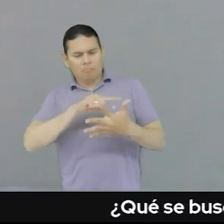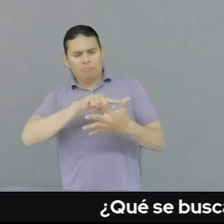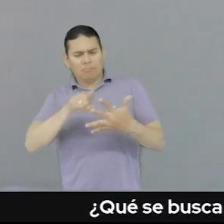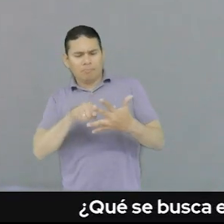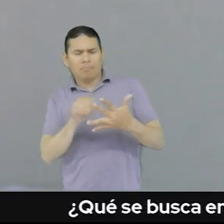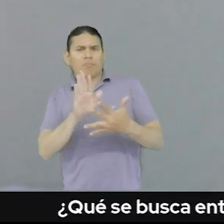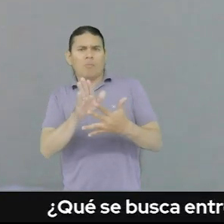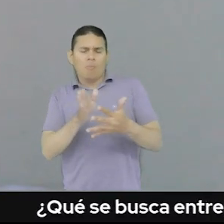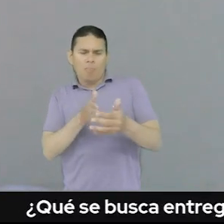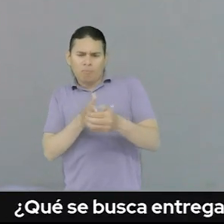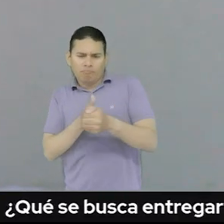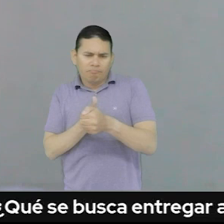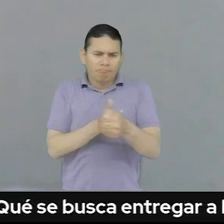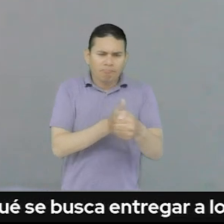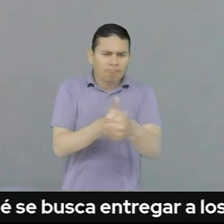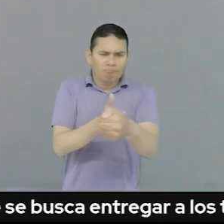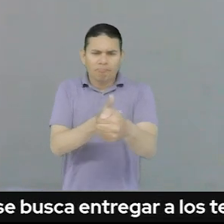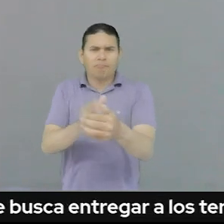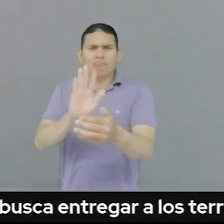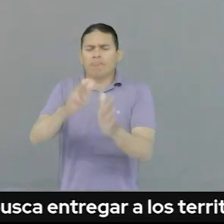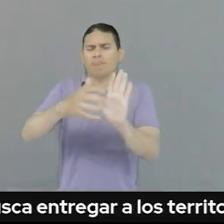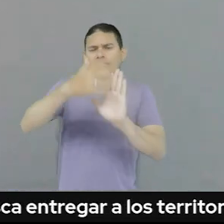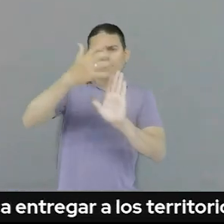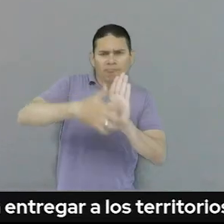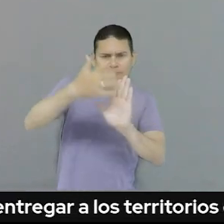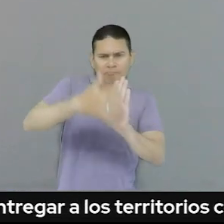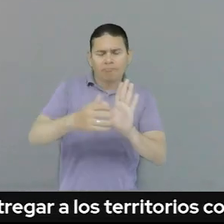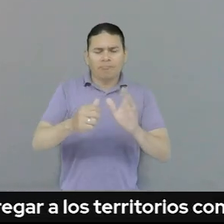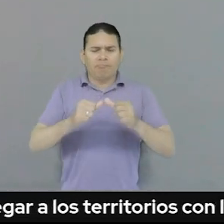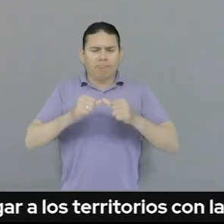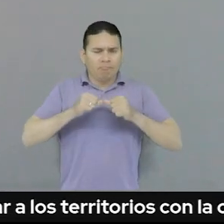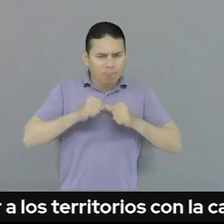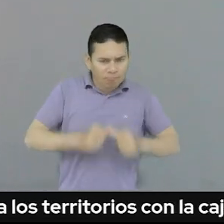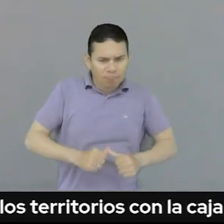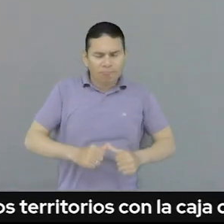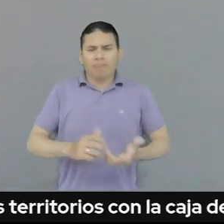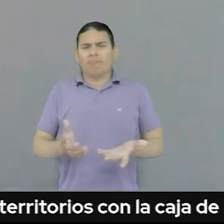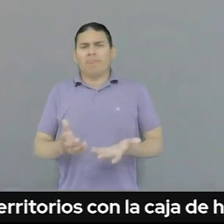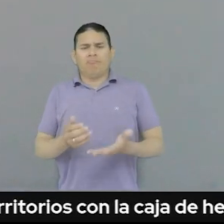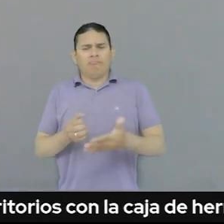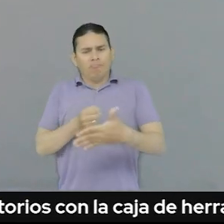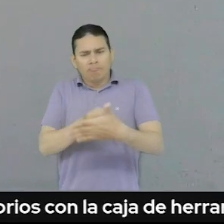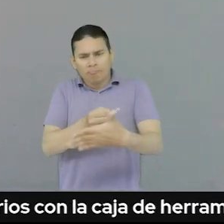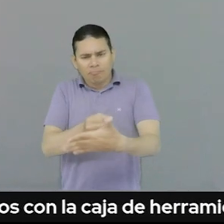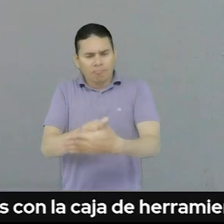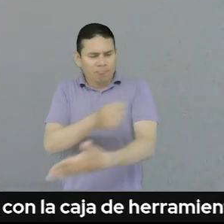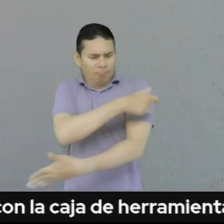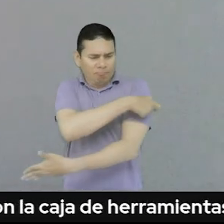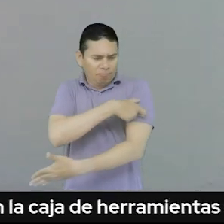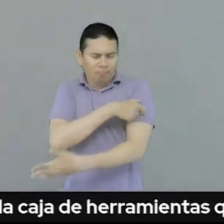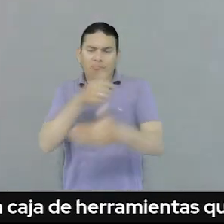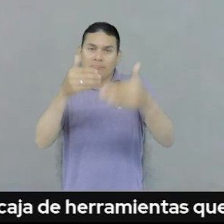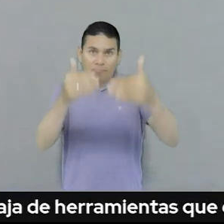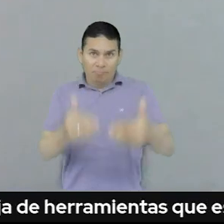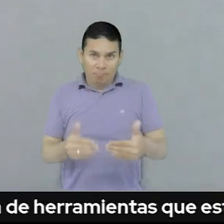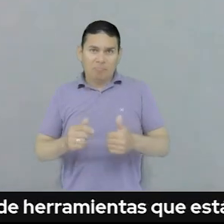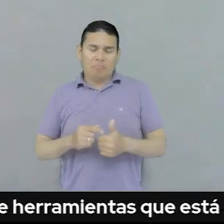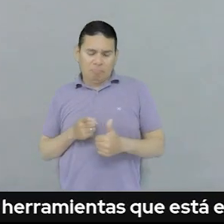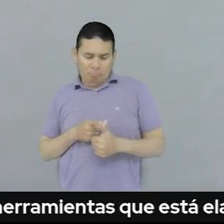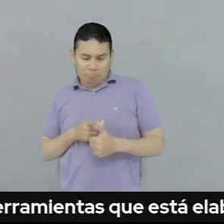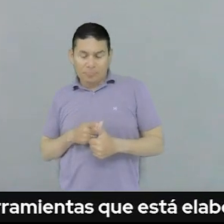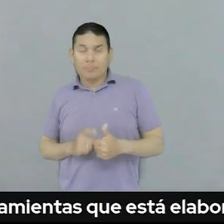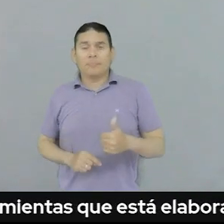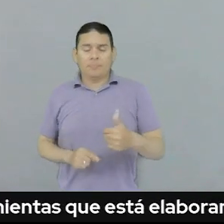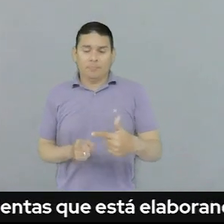tres rutas, una ruta para el diagnóstico de la conformación, funcionamiento y gestión de comités de discapacidad, una ruta